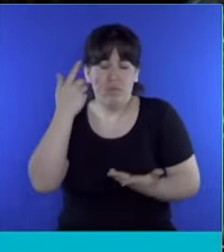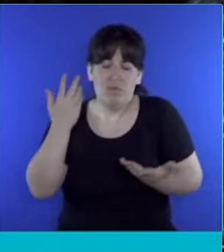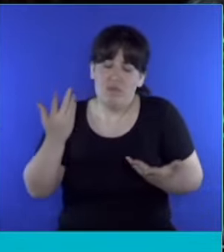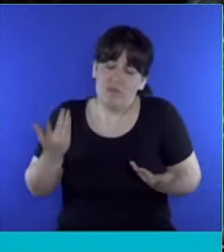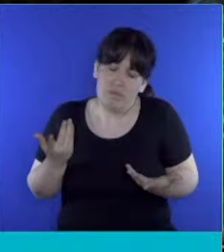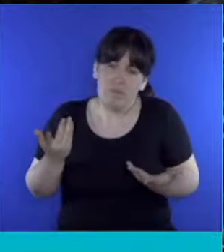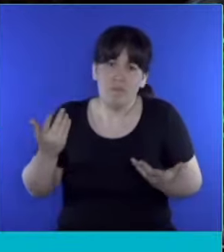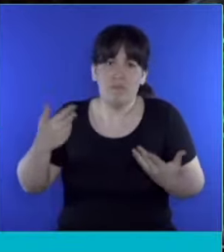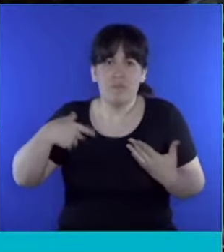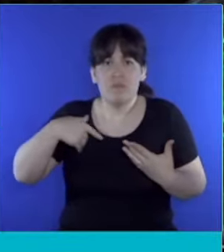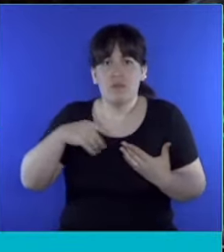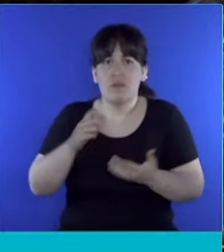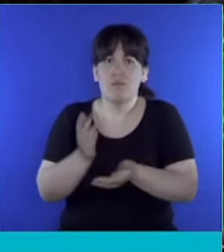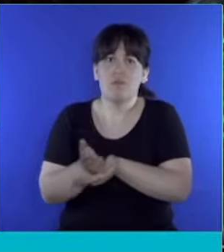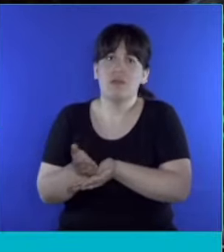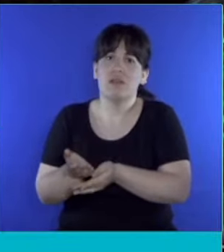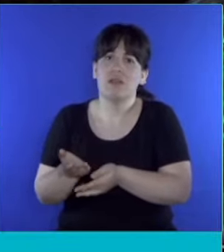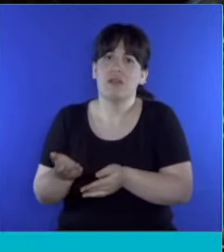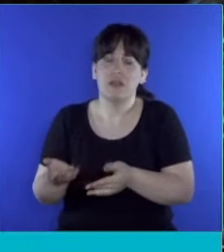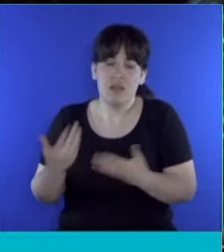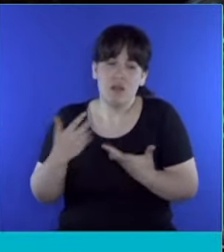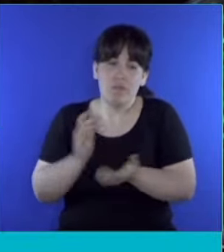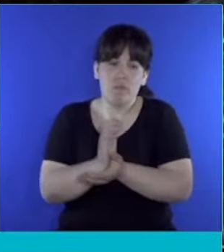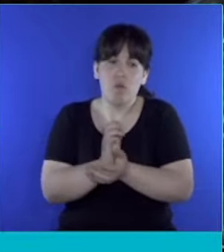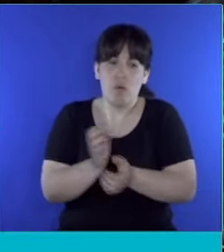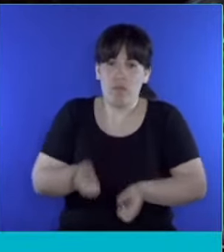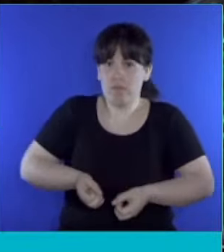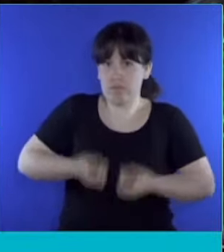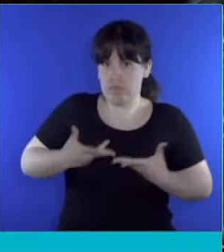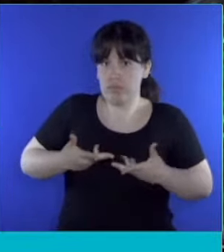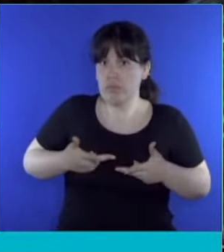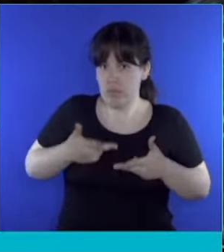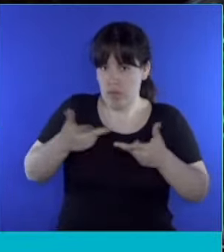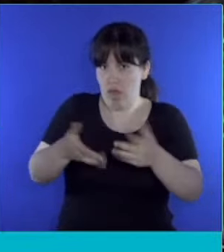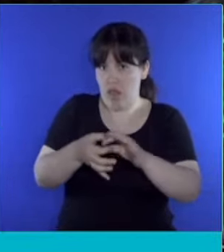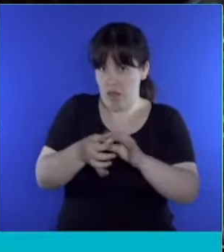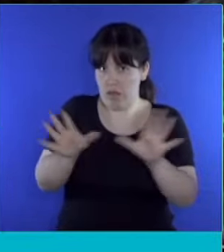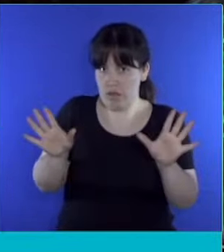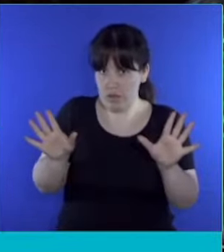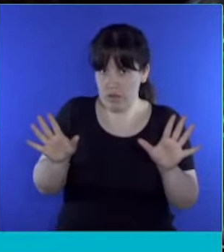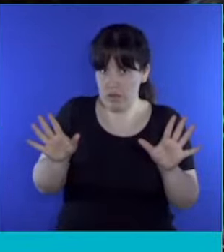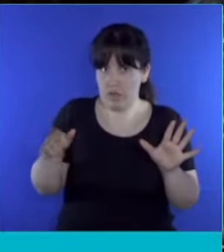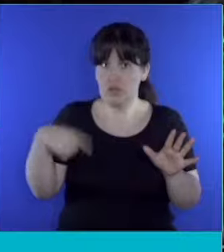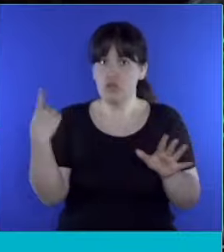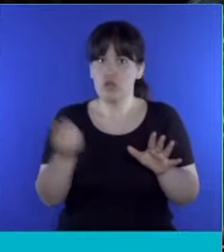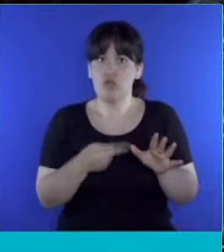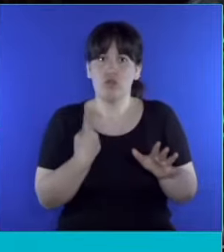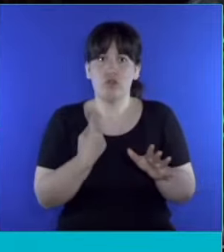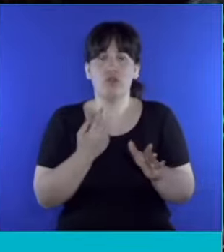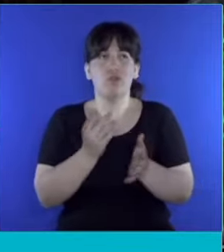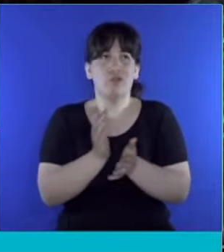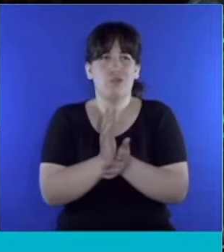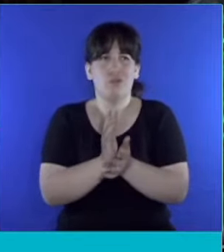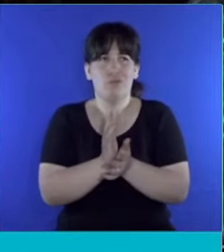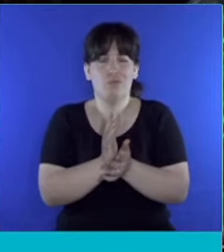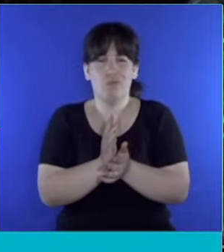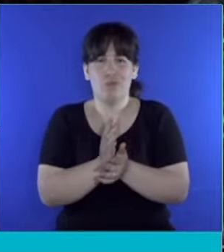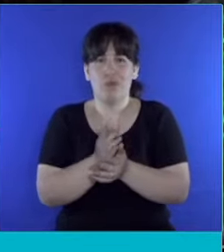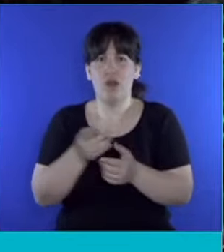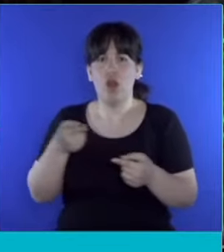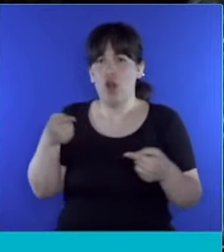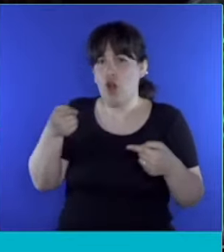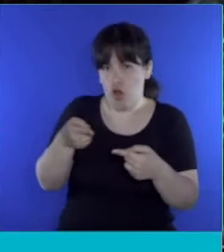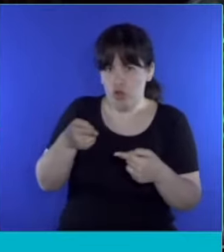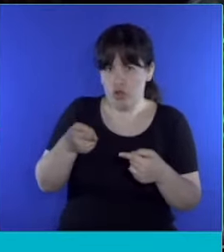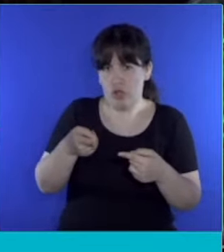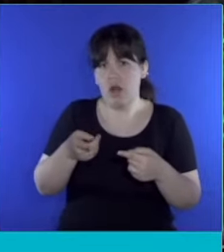ejerciendo plenamente la libertad de expresión y la función que nos cabe como legisladores para manifestarnos en contra